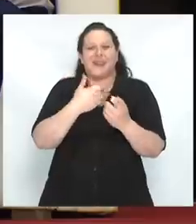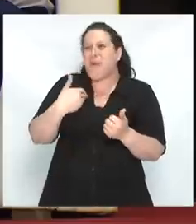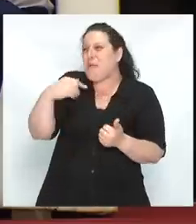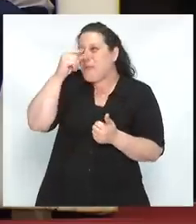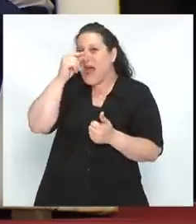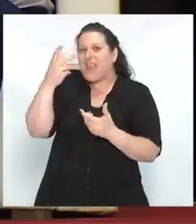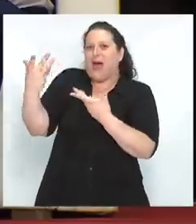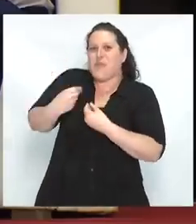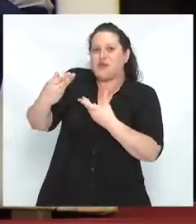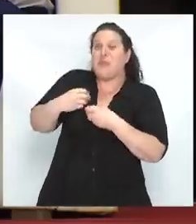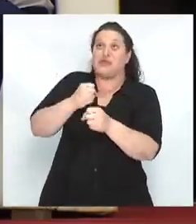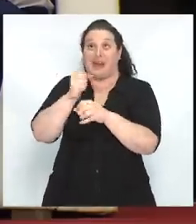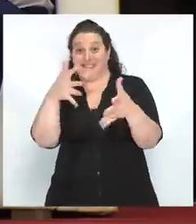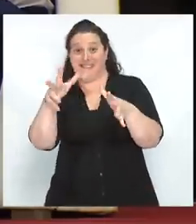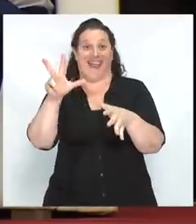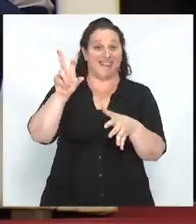años, ¿no?